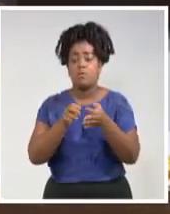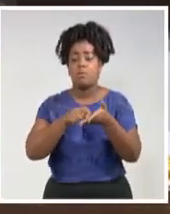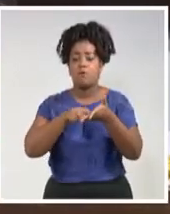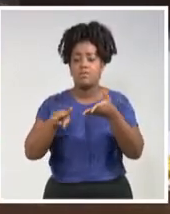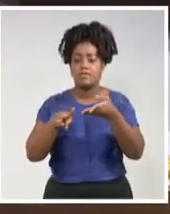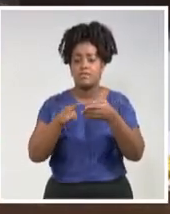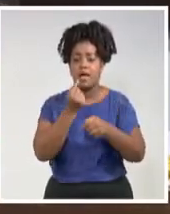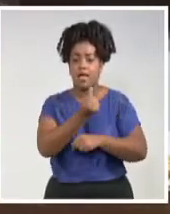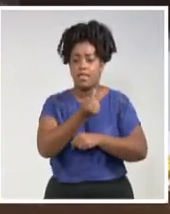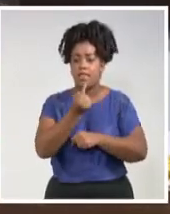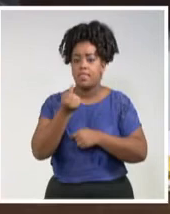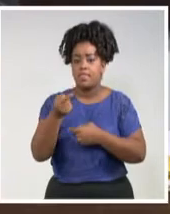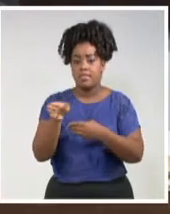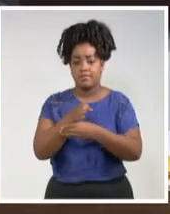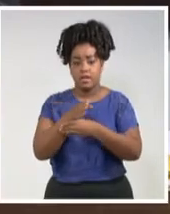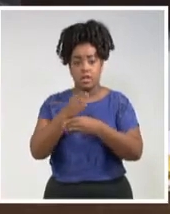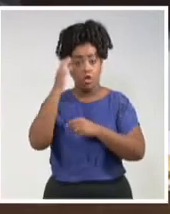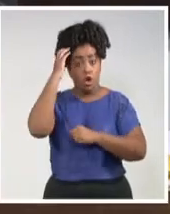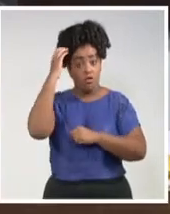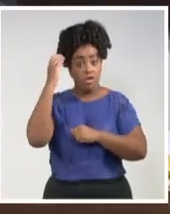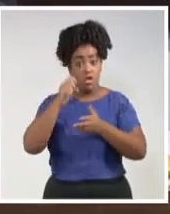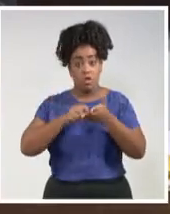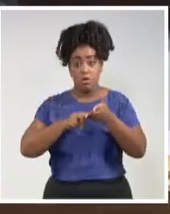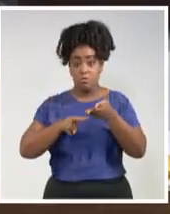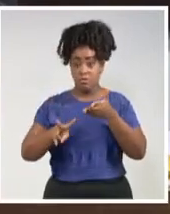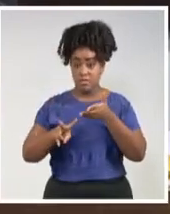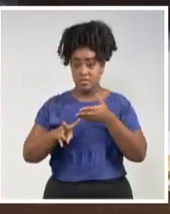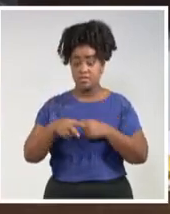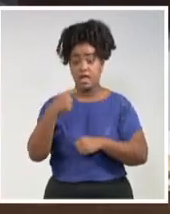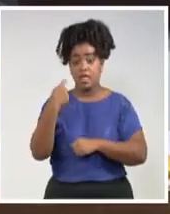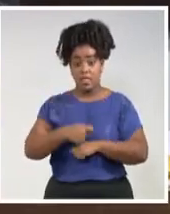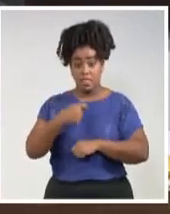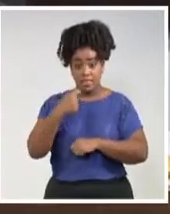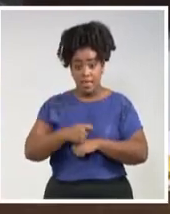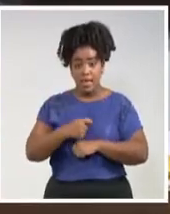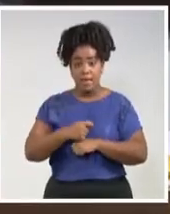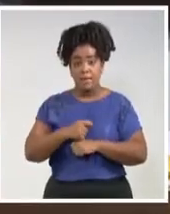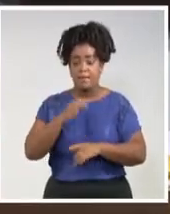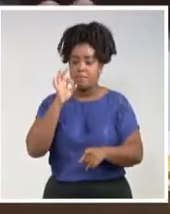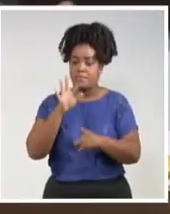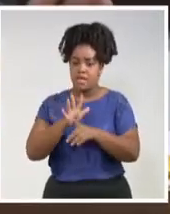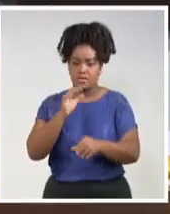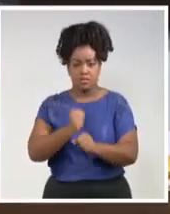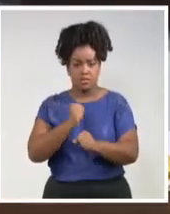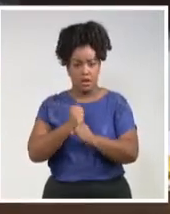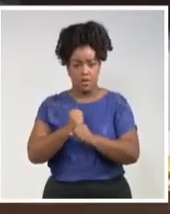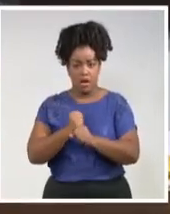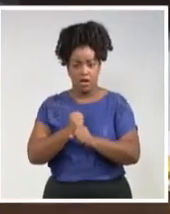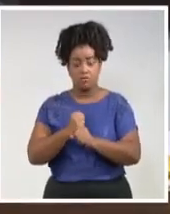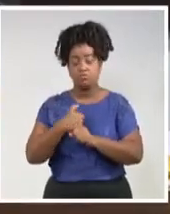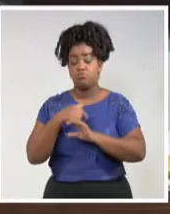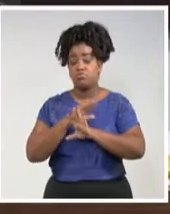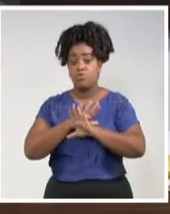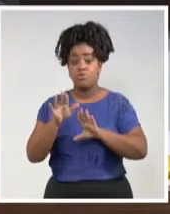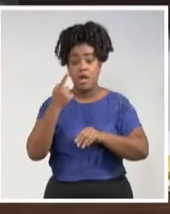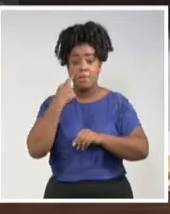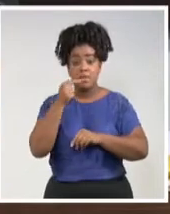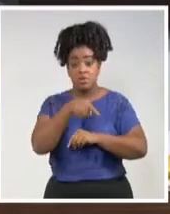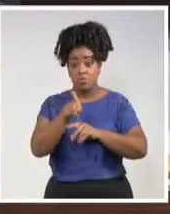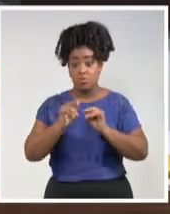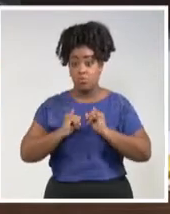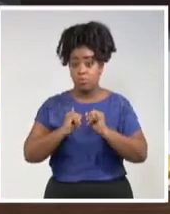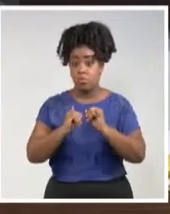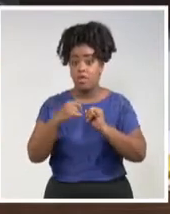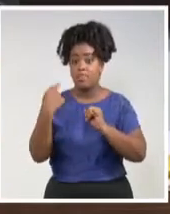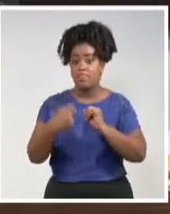los gobernadores que tienen transitaria, hay que, ya he visto, por lo que informaron ustedes, hay que